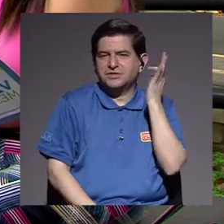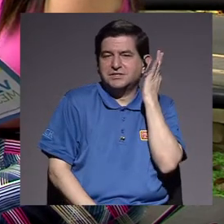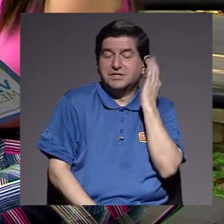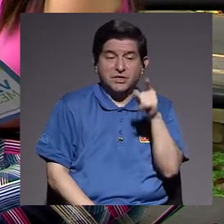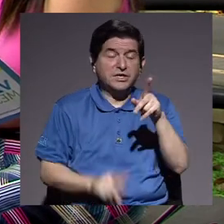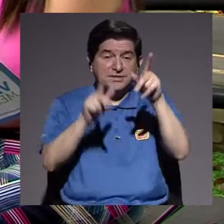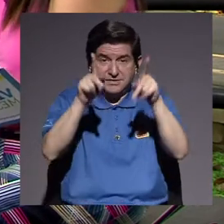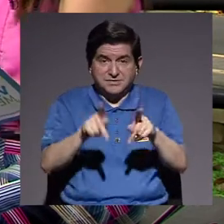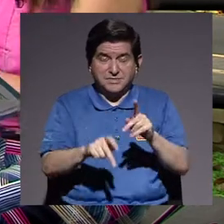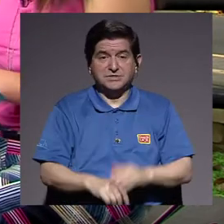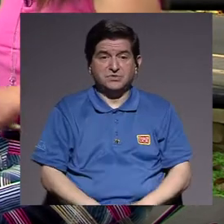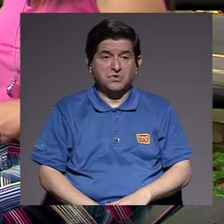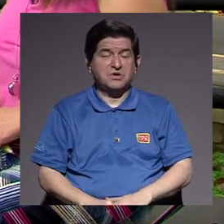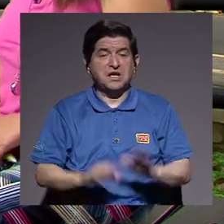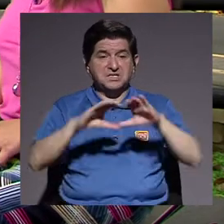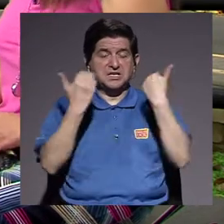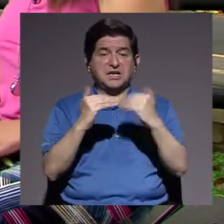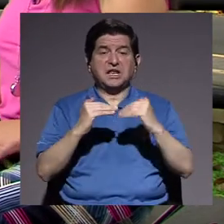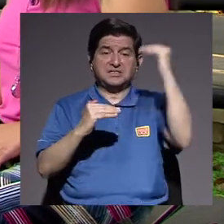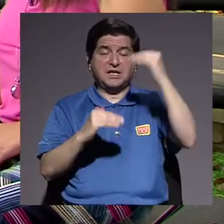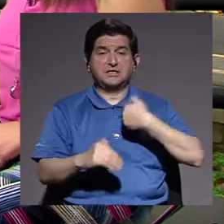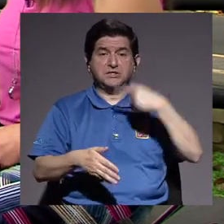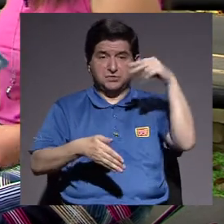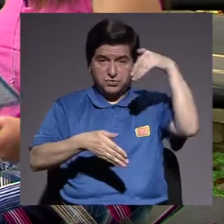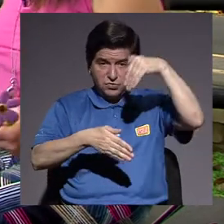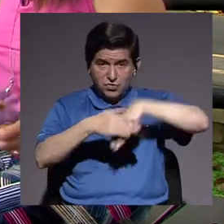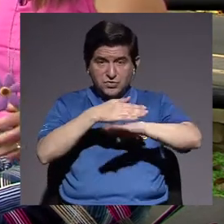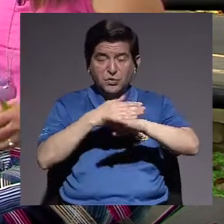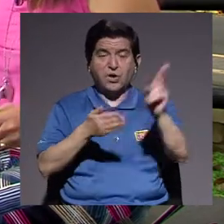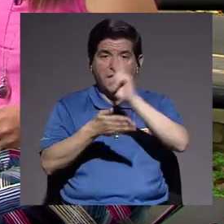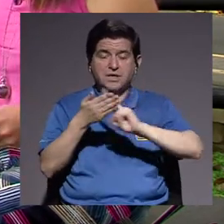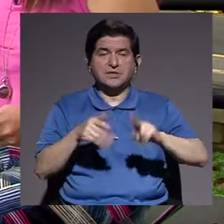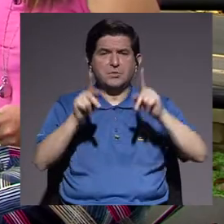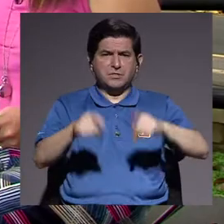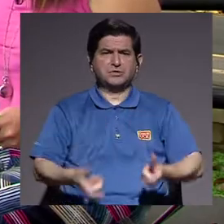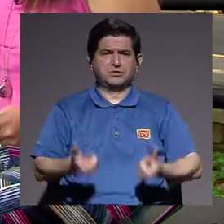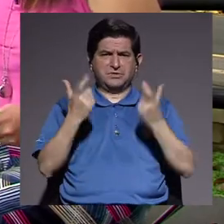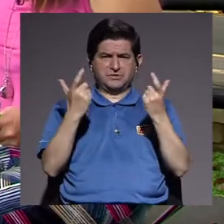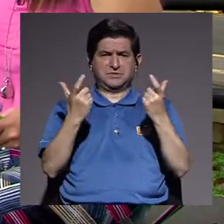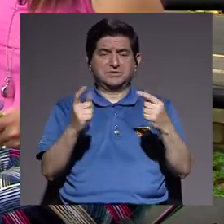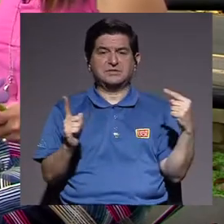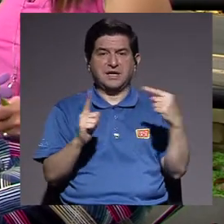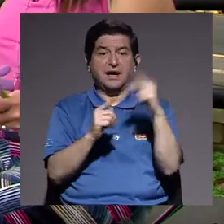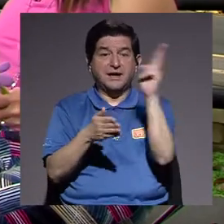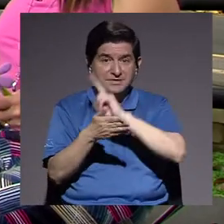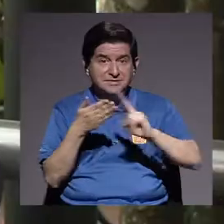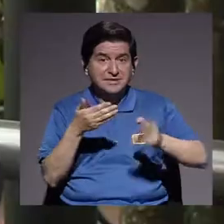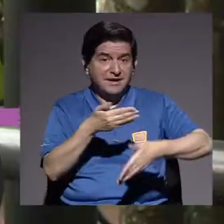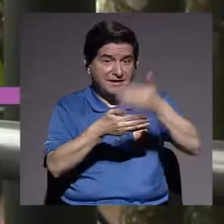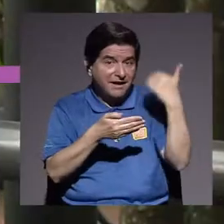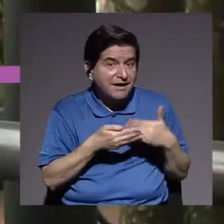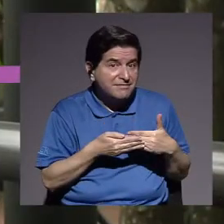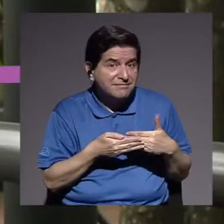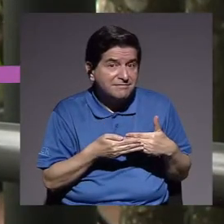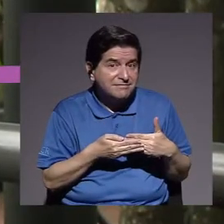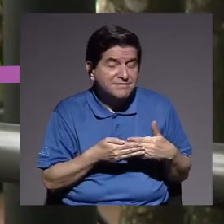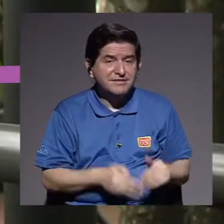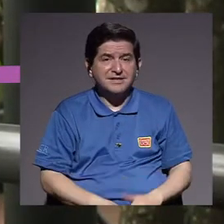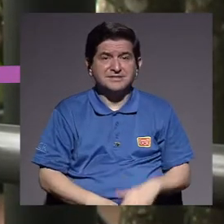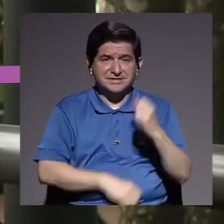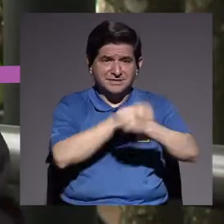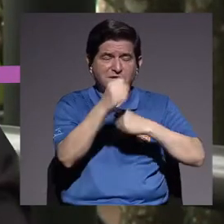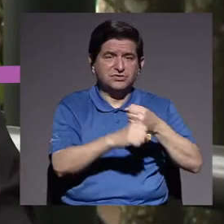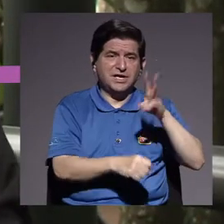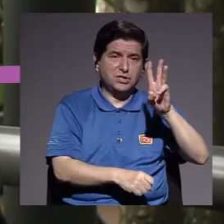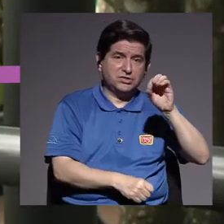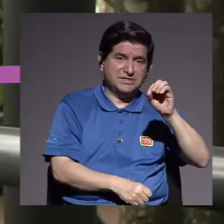Señoritas, donde se encontraba con personas de clases altas en todo lado. Yo cuando entro a la universidad me encuentro con gente de alto ingreso. Eso me pasó hasta que llegué a la universidad. Eso antes, de